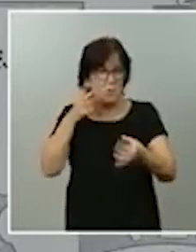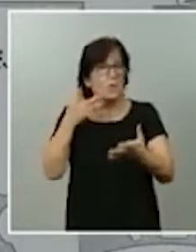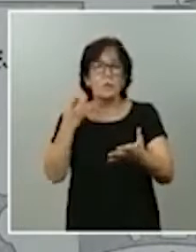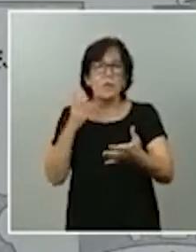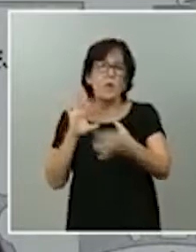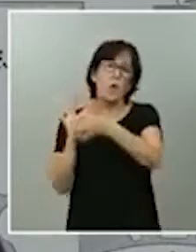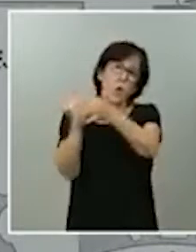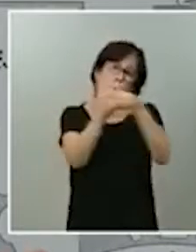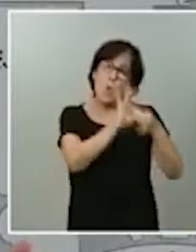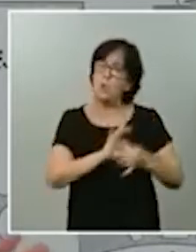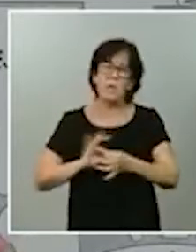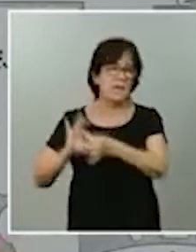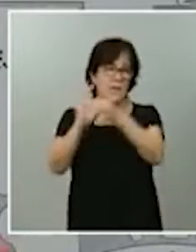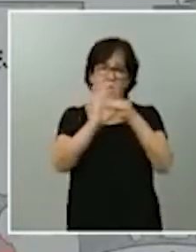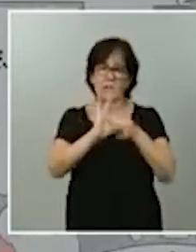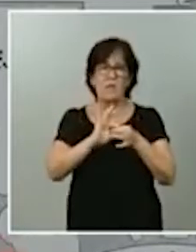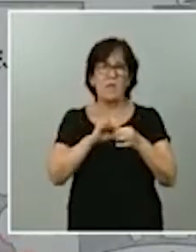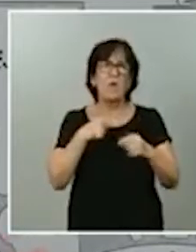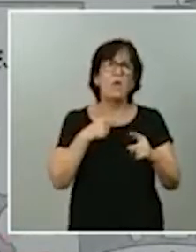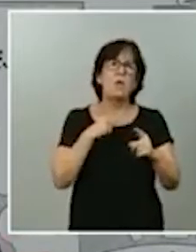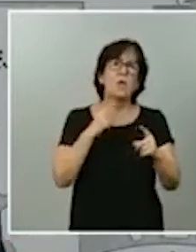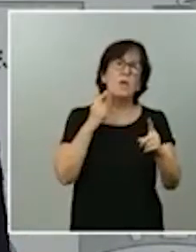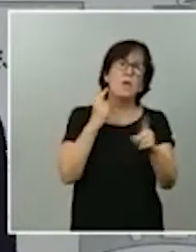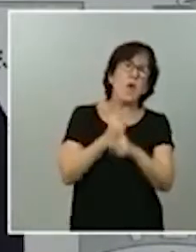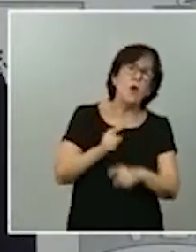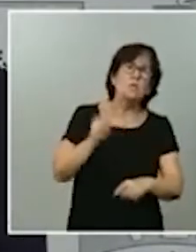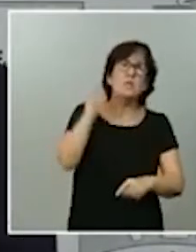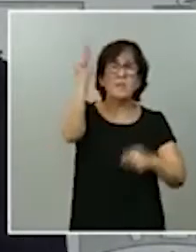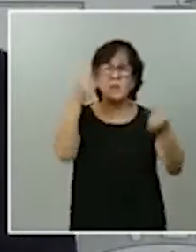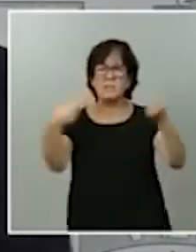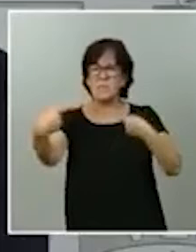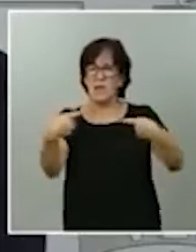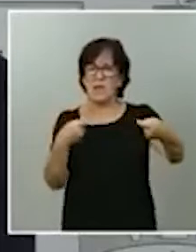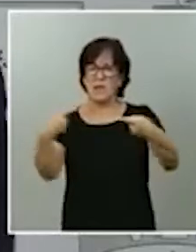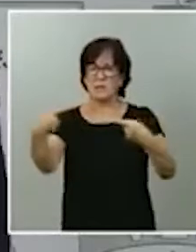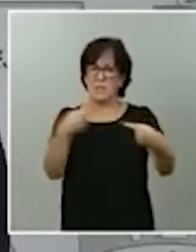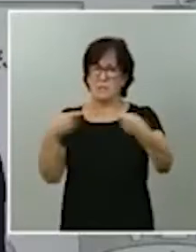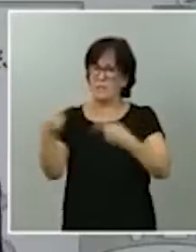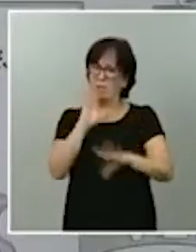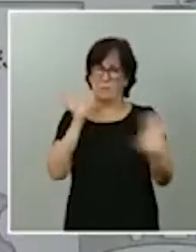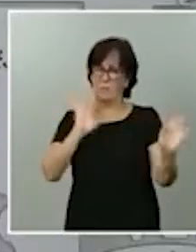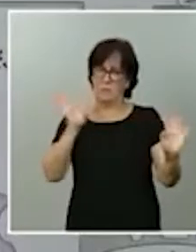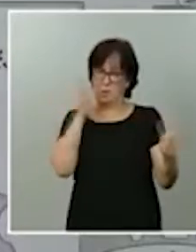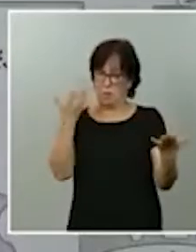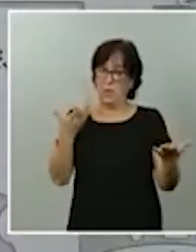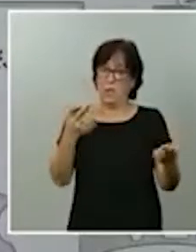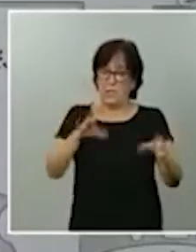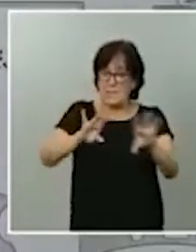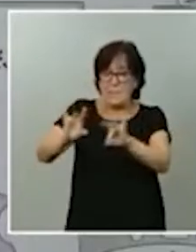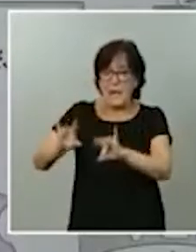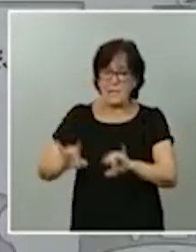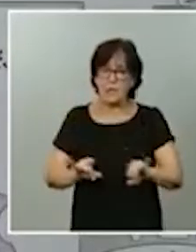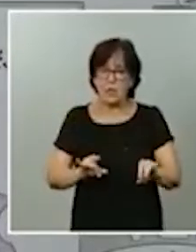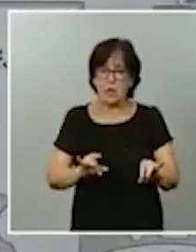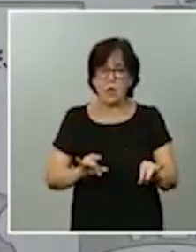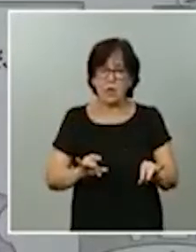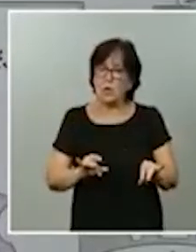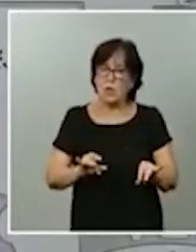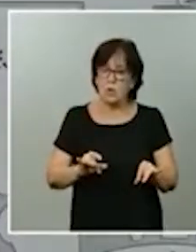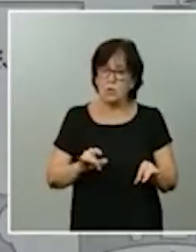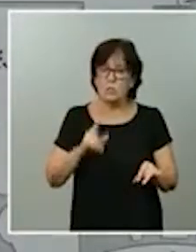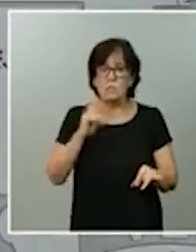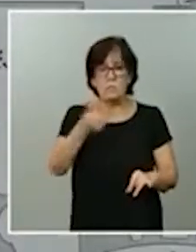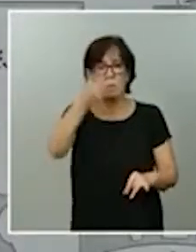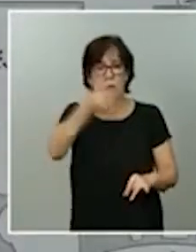en consecuencia, que no haya reproches, que no utilicemos el COVID con fines partidistas. Pero hay territorios que, evidentemente, han tenido una eficacia mayor que